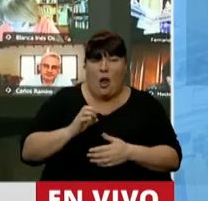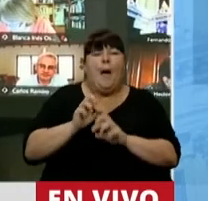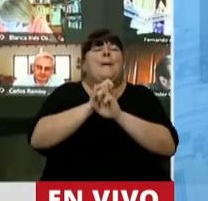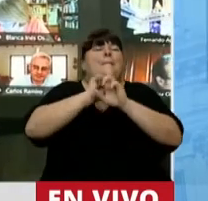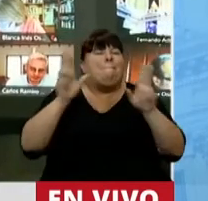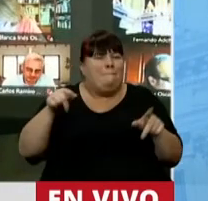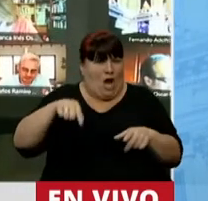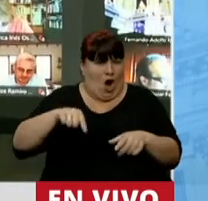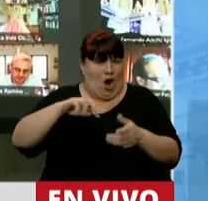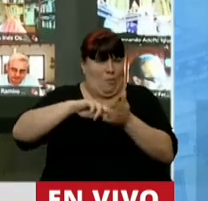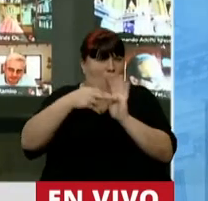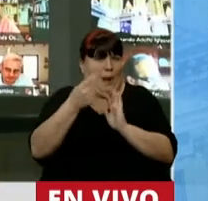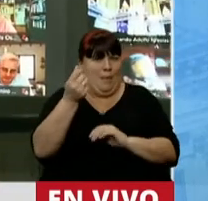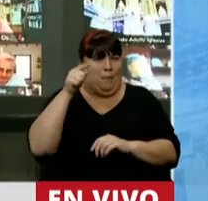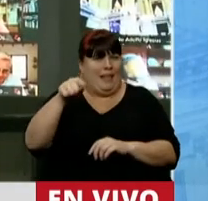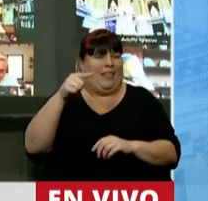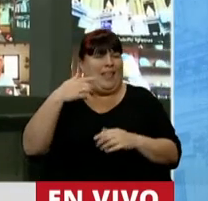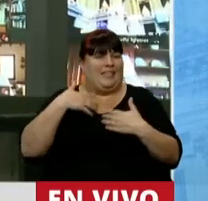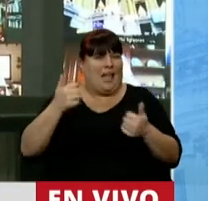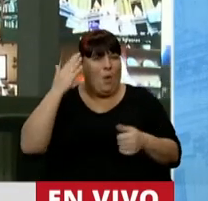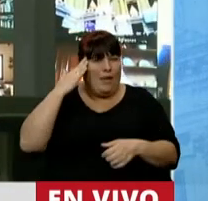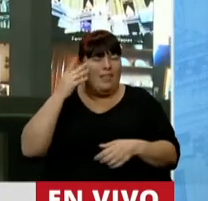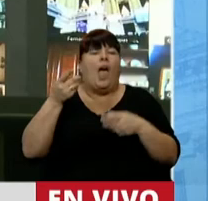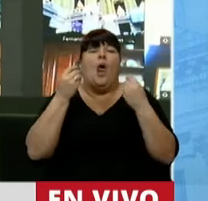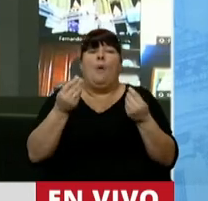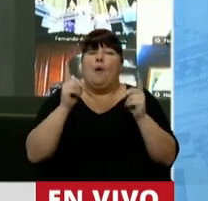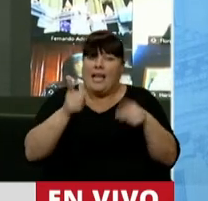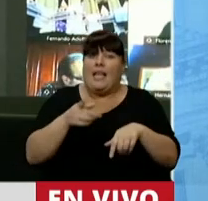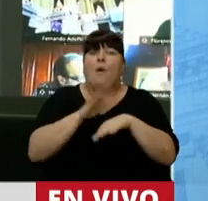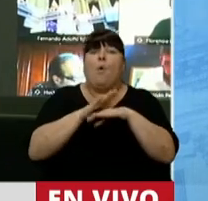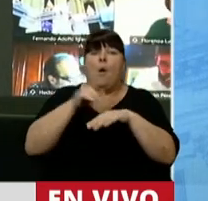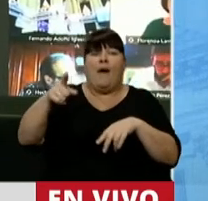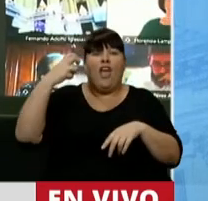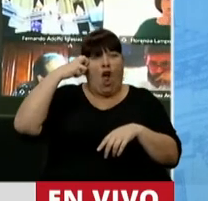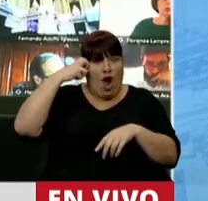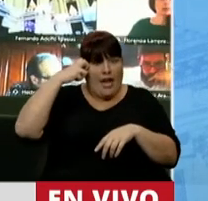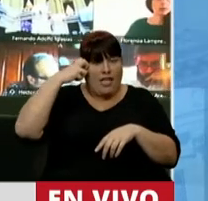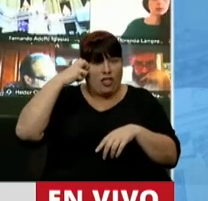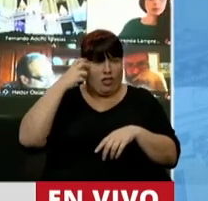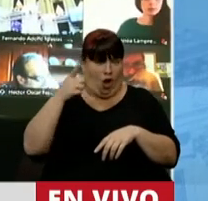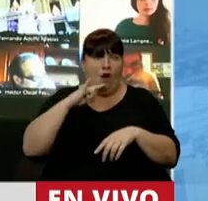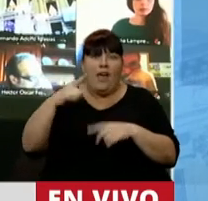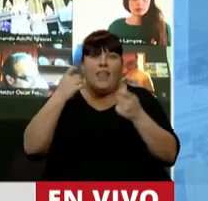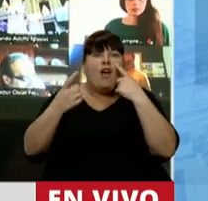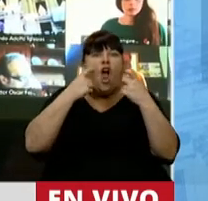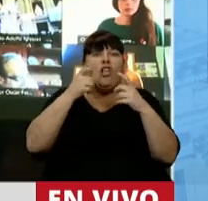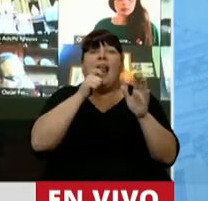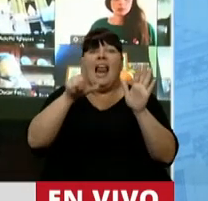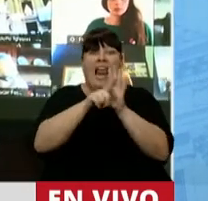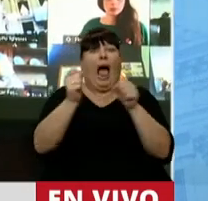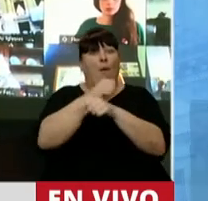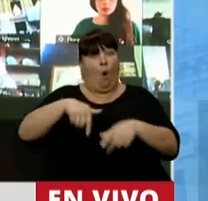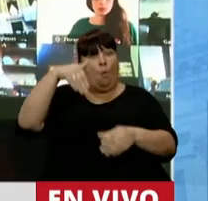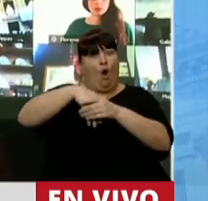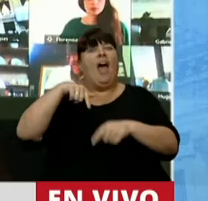profundizó esa crisis. Porque también es responsabilidad del Congreso hacer seguimiento de las leyes que acá